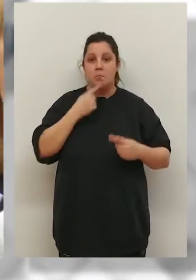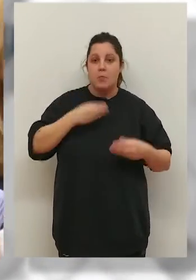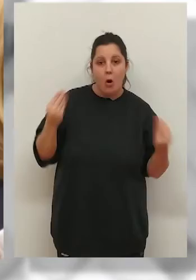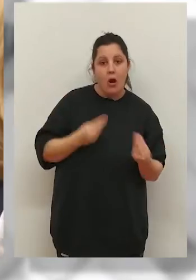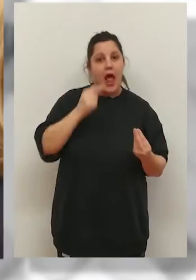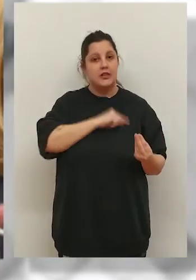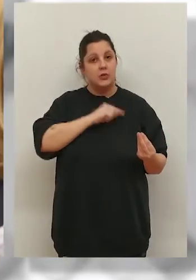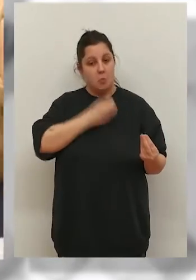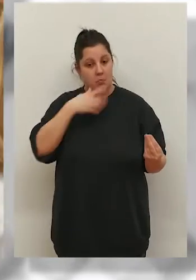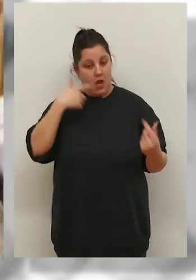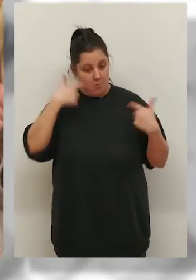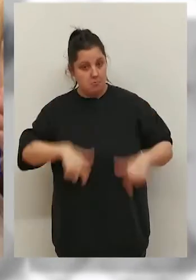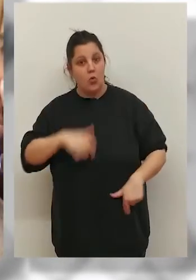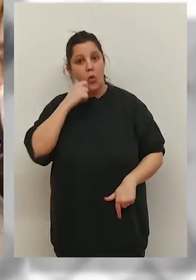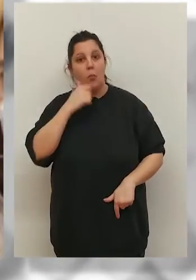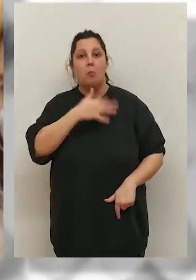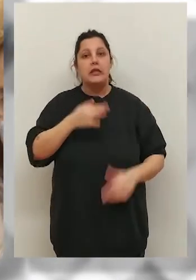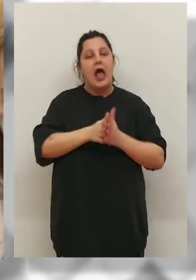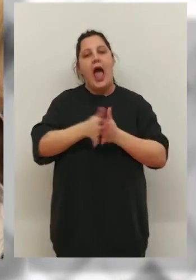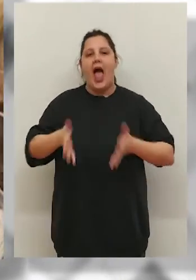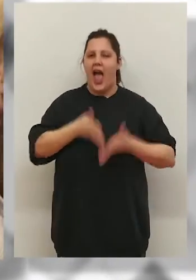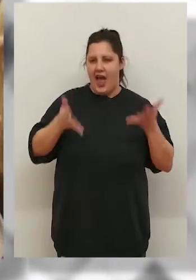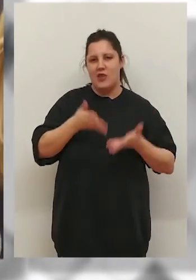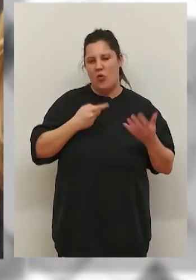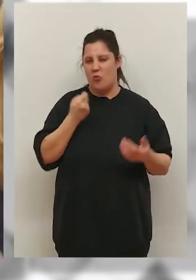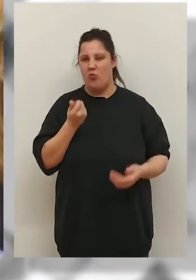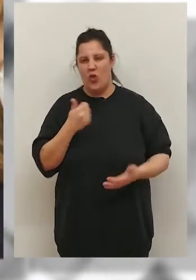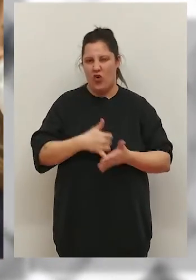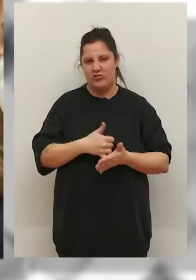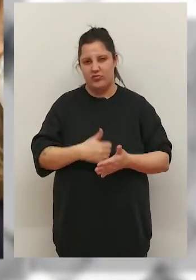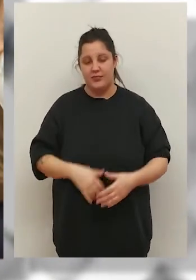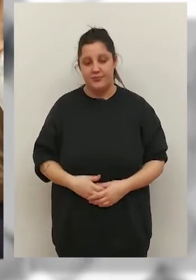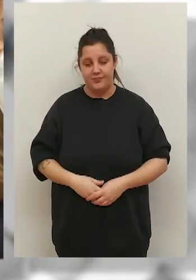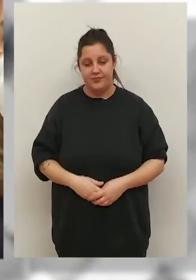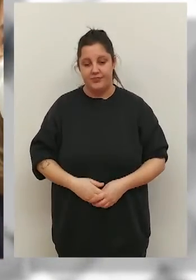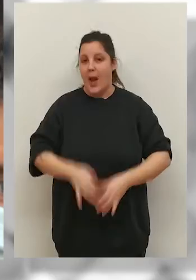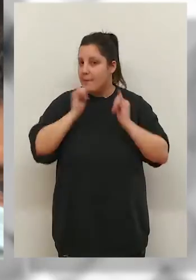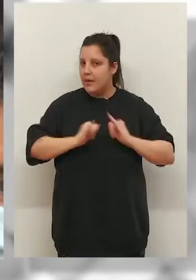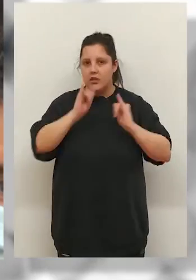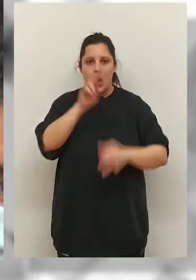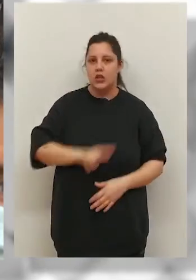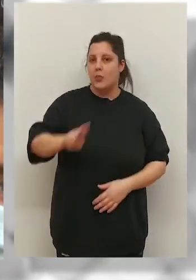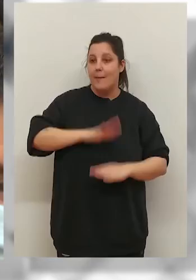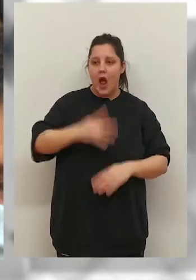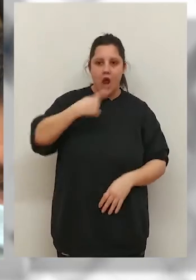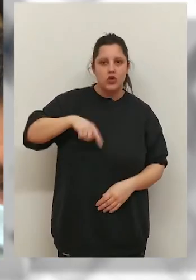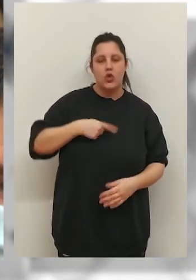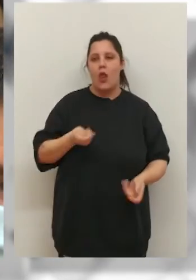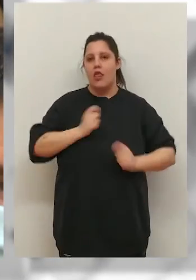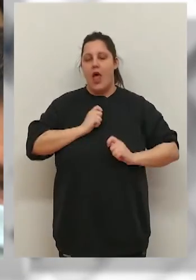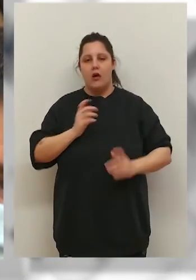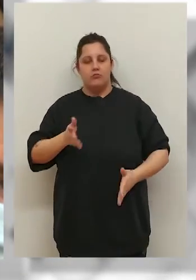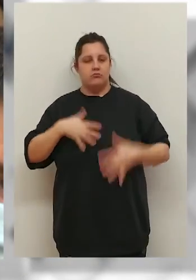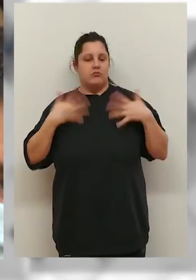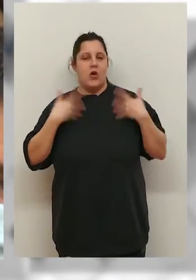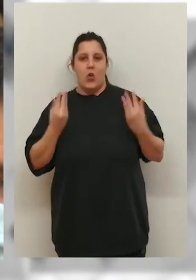para mejorar, para sentirnos bien con el cuerpo y también con los ánimos, que están bastante tocados. Estos paseos, retomarlos,